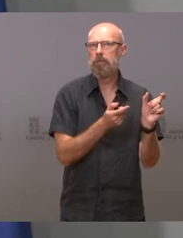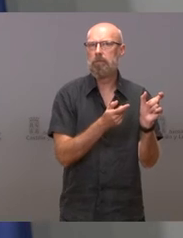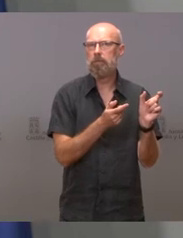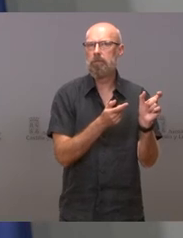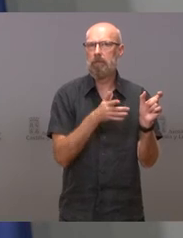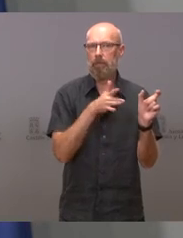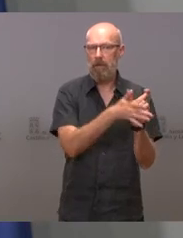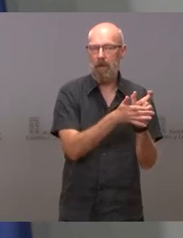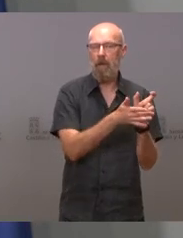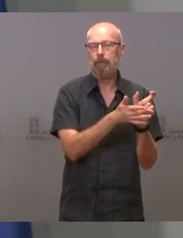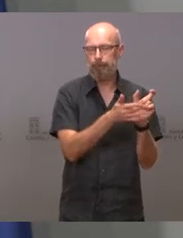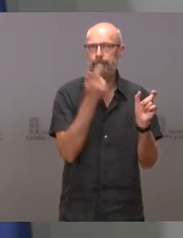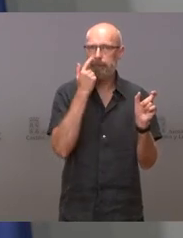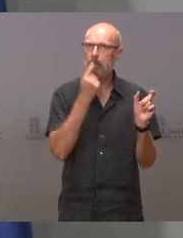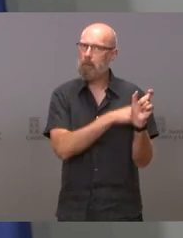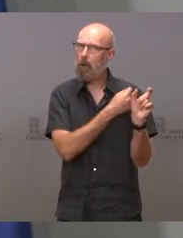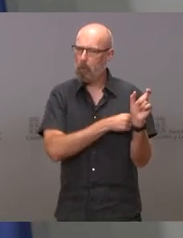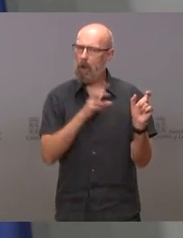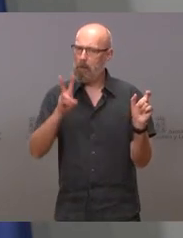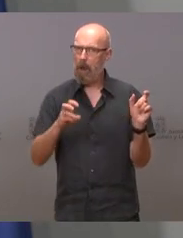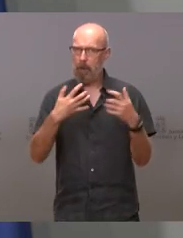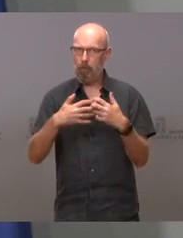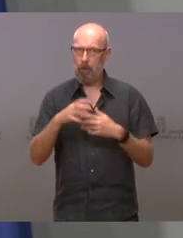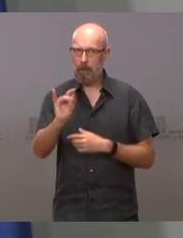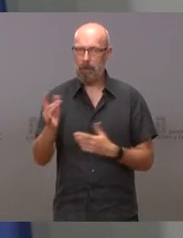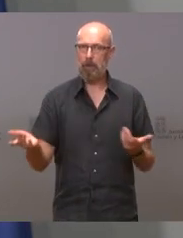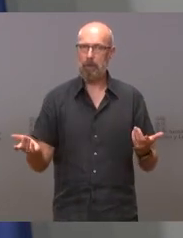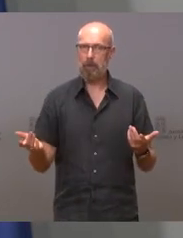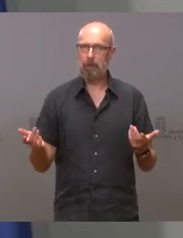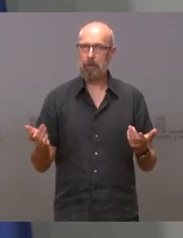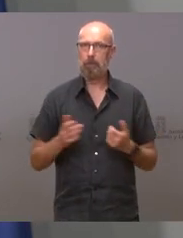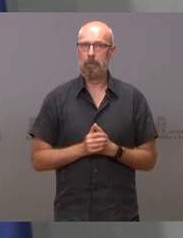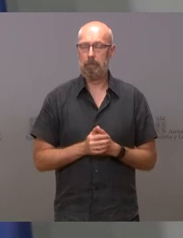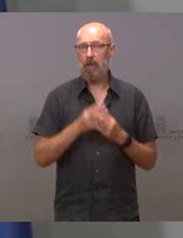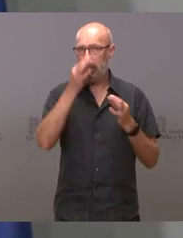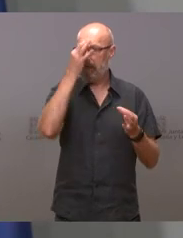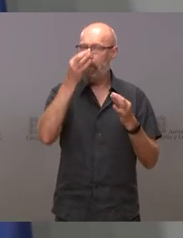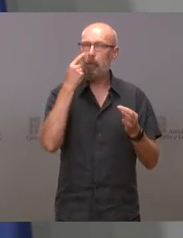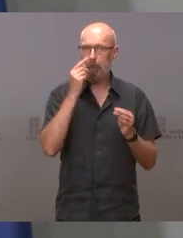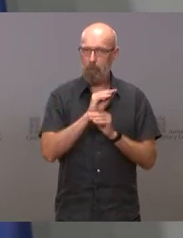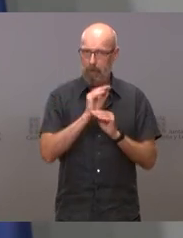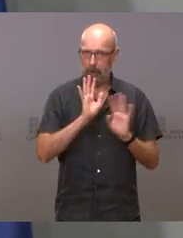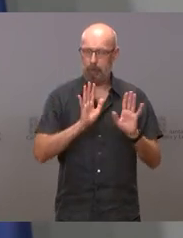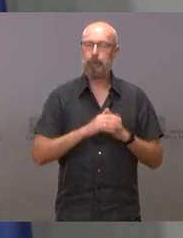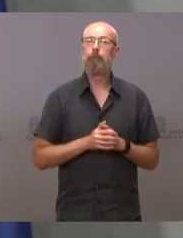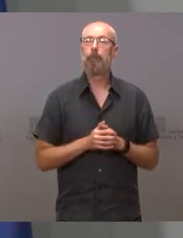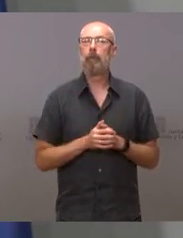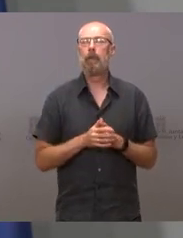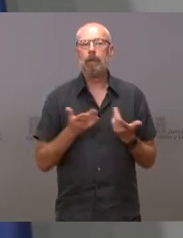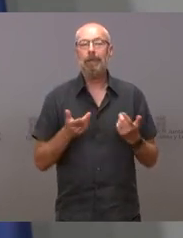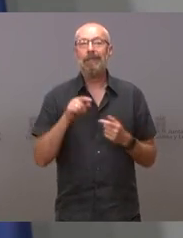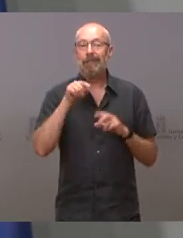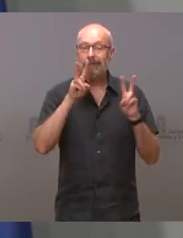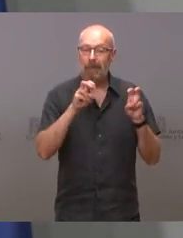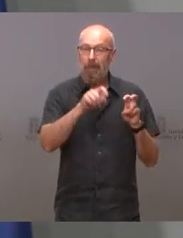funcionan las vacunas. Es que es lo que tienen los números. Por tanto, a nosotros no nos preocupa esta